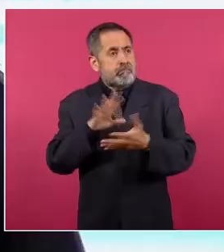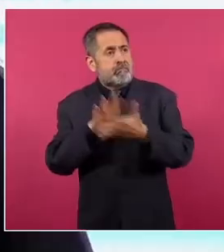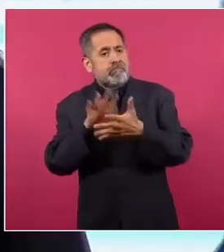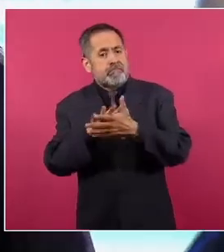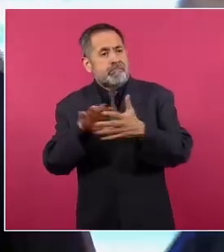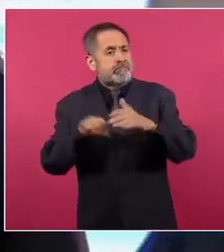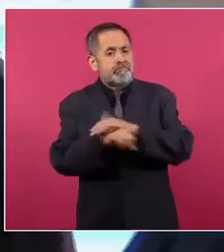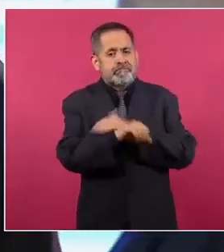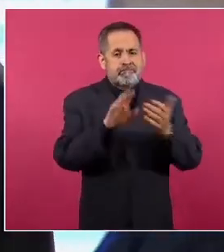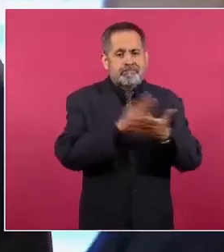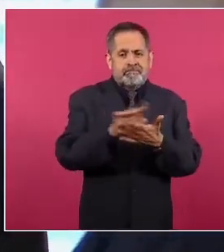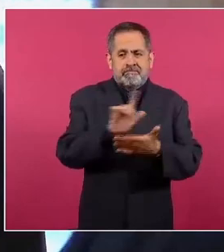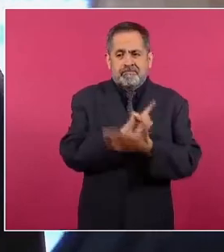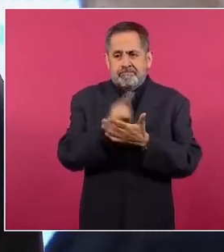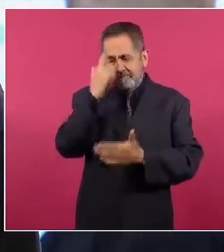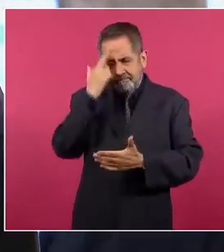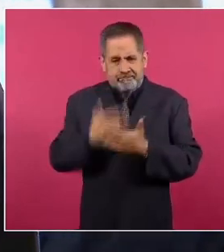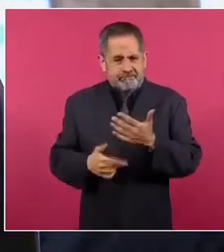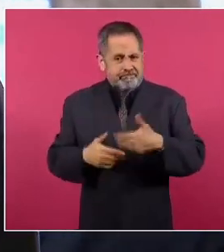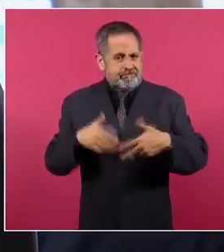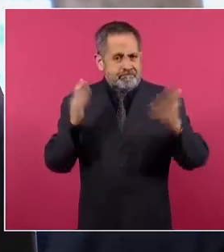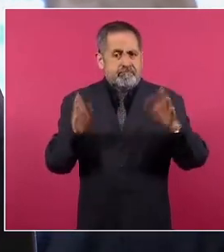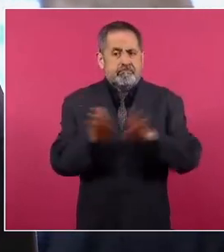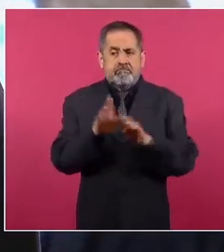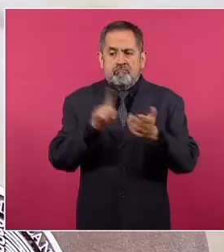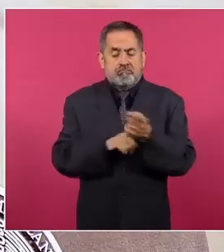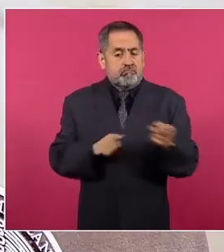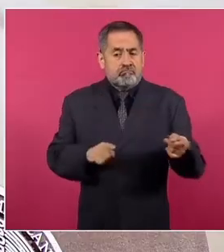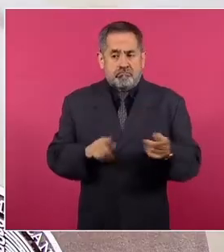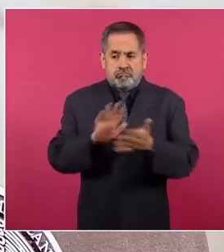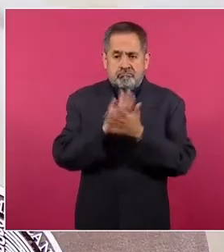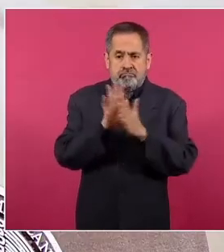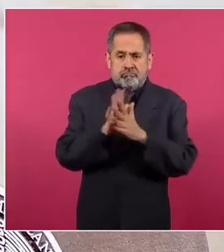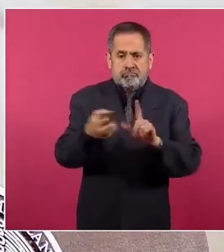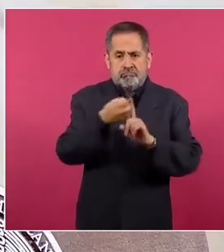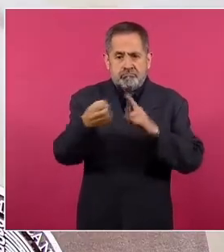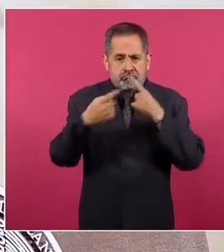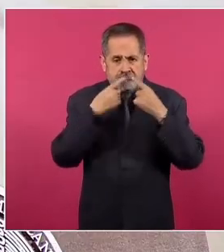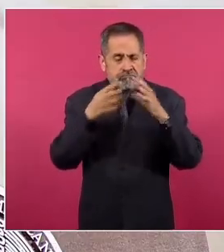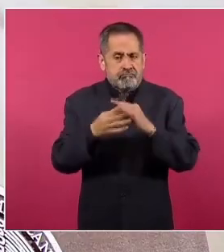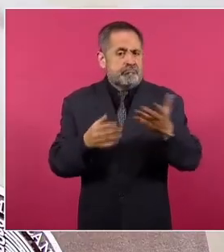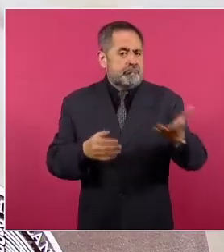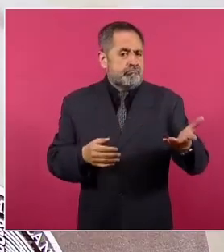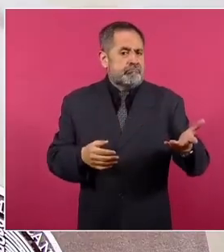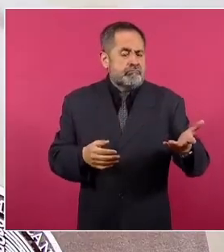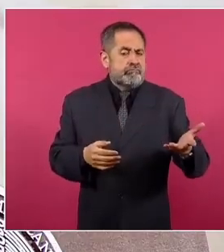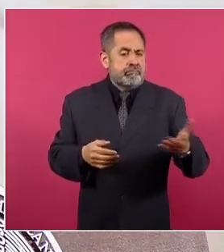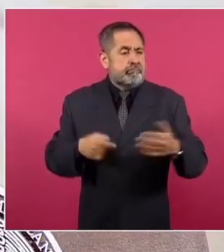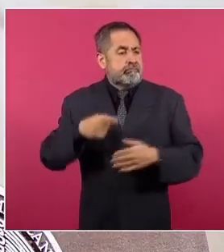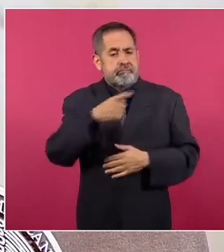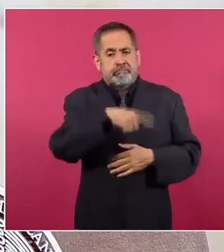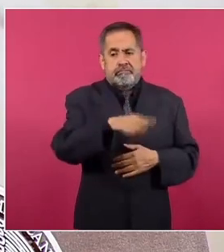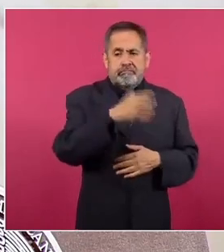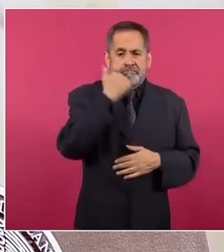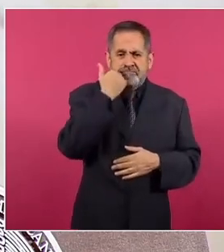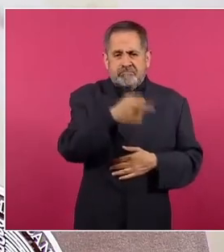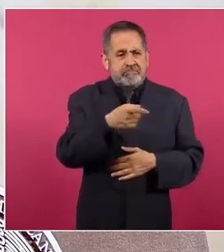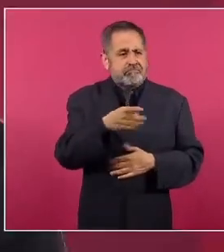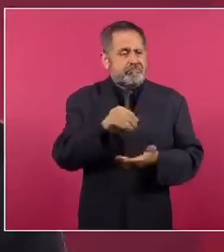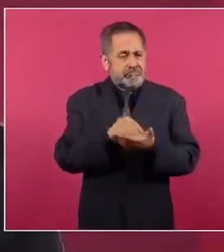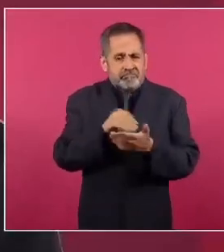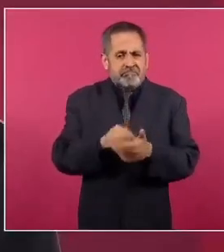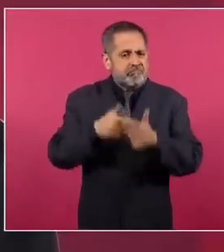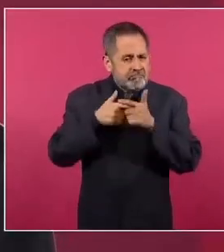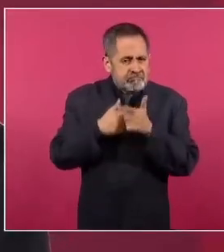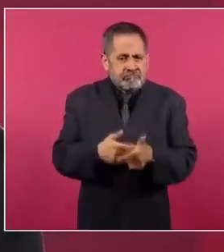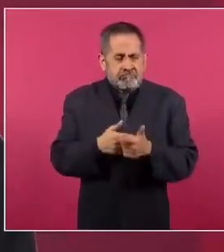acusado de varios delitos relacionados con la delincuencia organizada. Parece que desean que siga torturando para